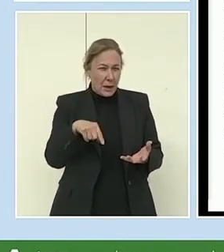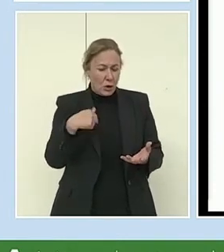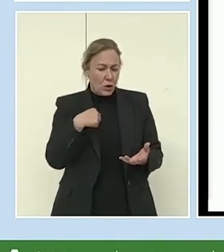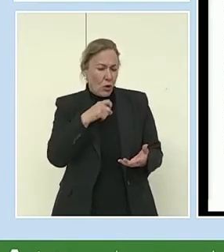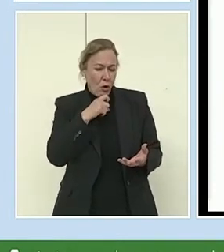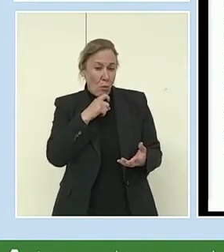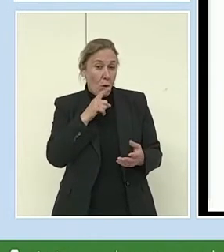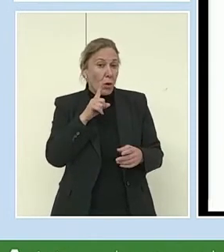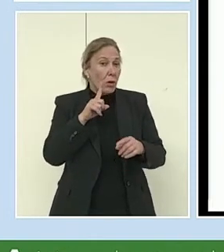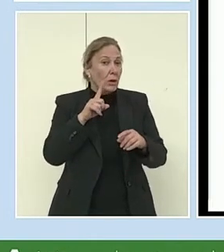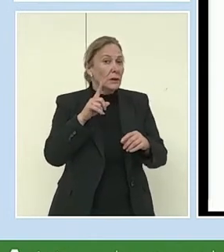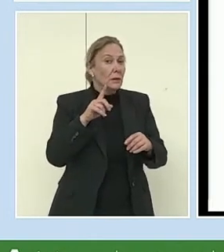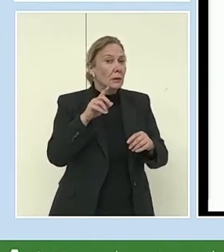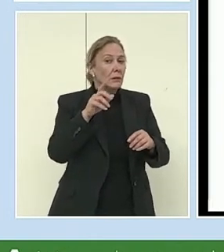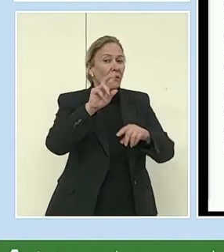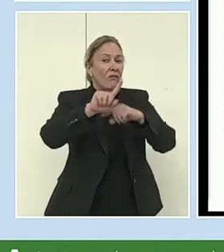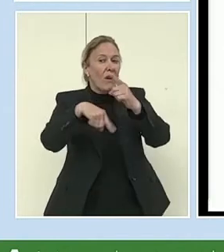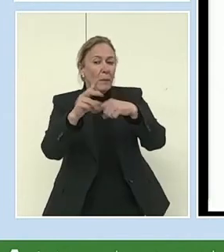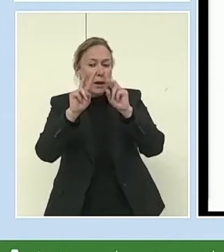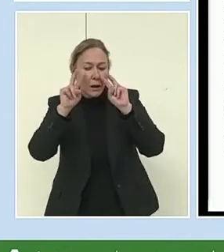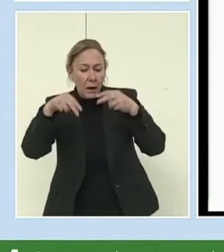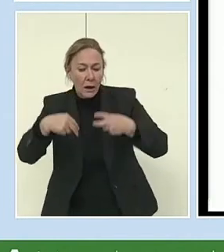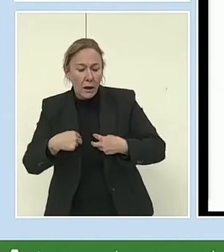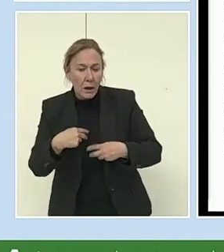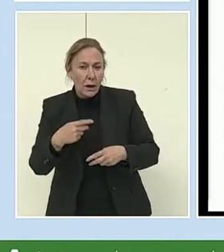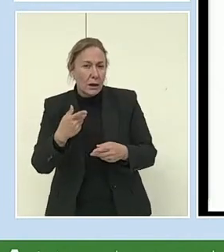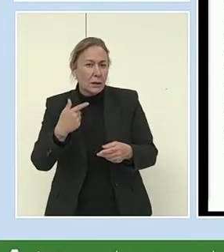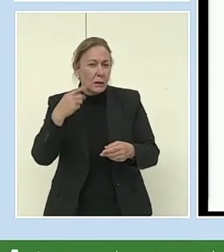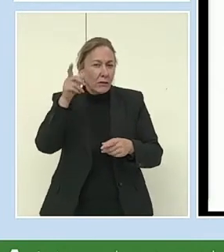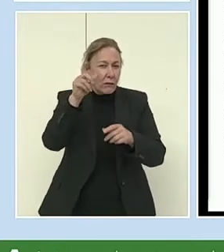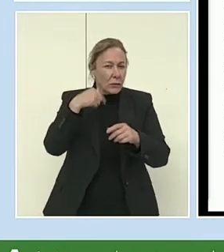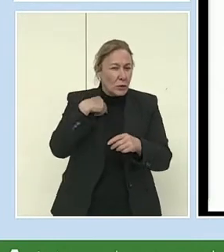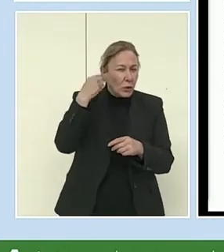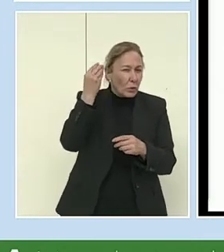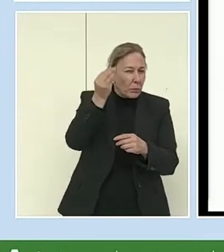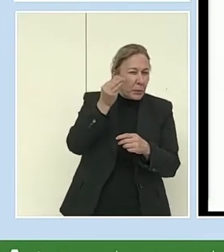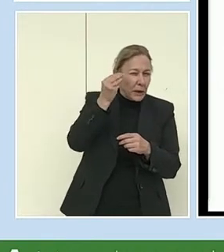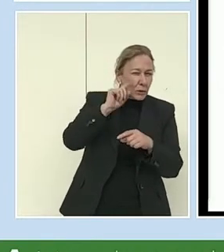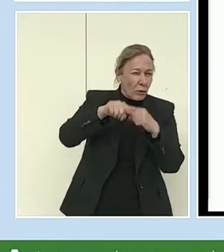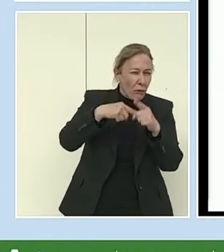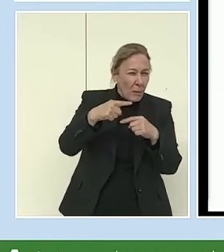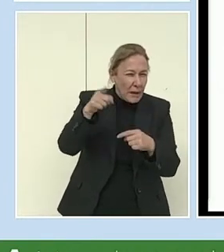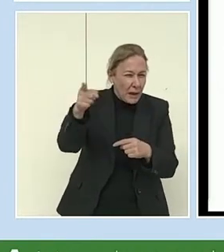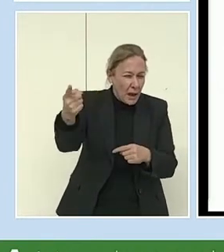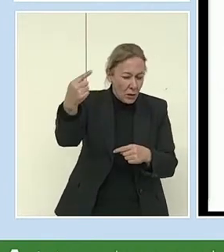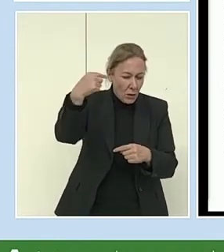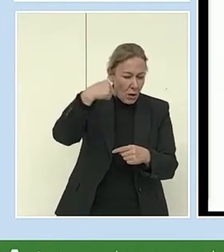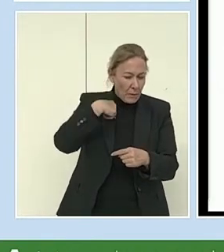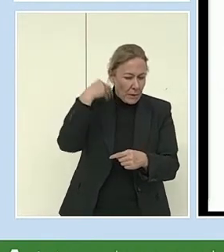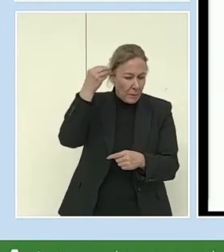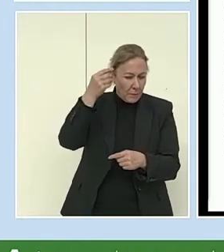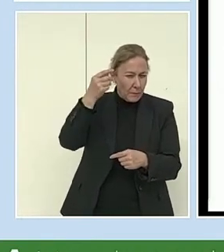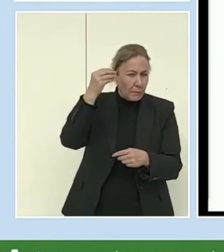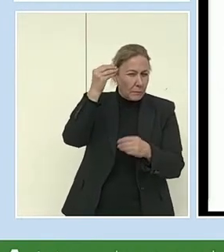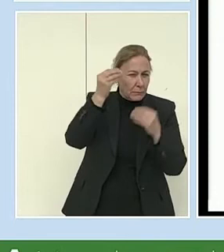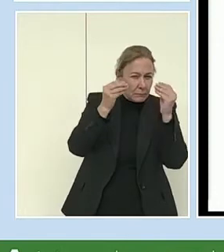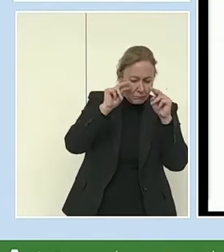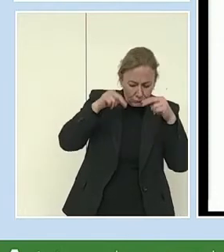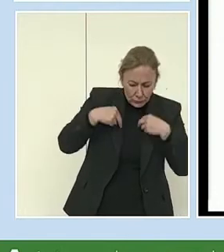mi familia. ¿Qué creo yo? ¿Qué piensa de mí mi familia? O ¿cómo soy yo? Según mis mejores amigos o amigas.